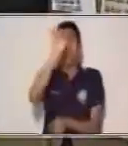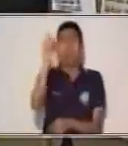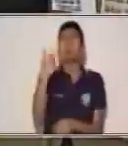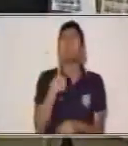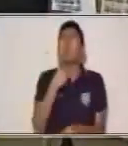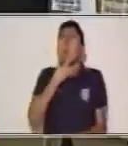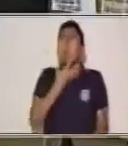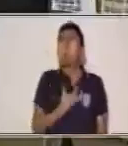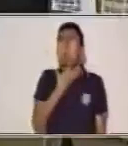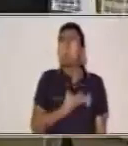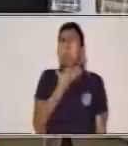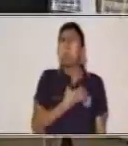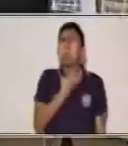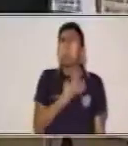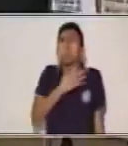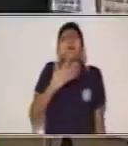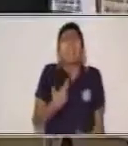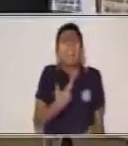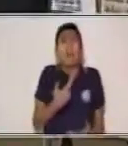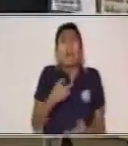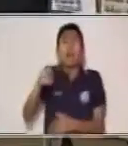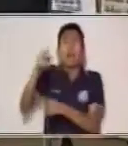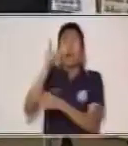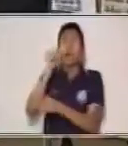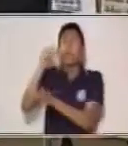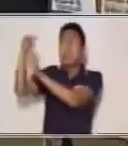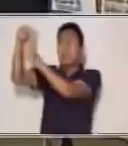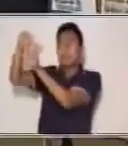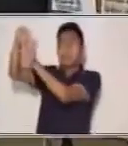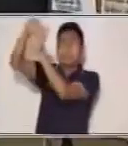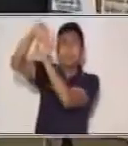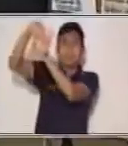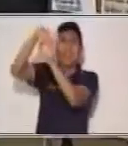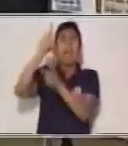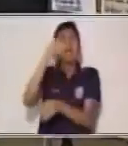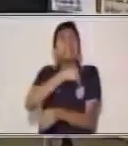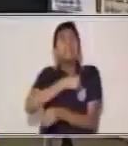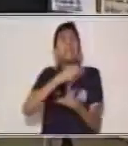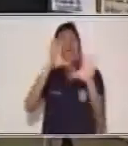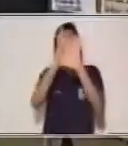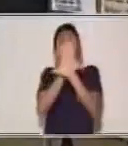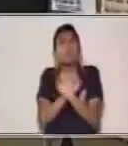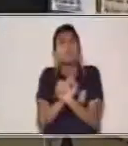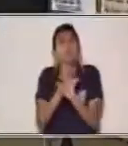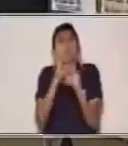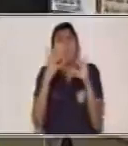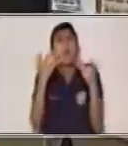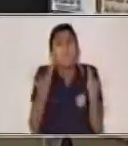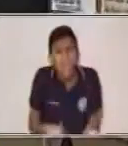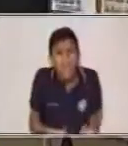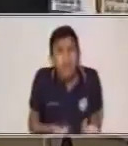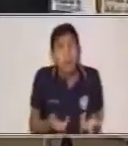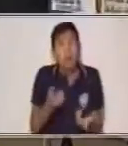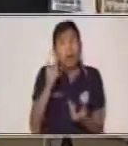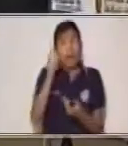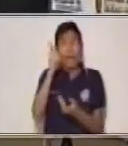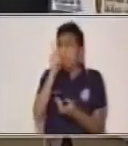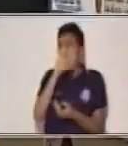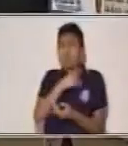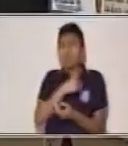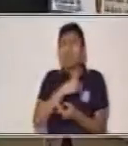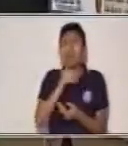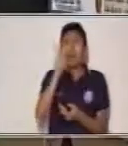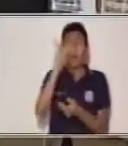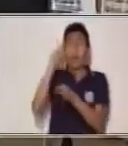escogía la oscuridad y el silencio para esconder de la muchedumbre la solidaridad que